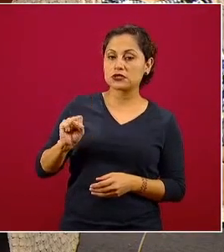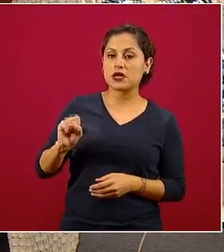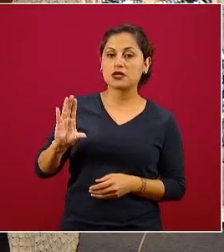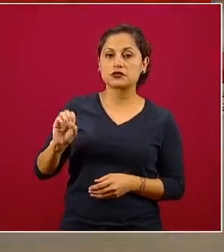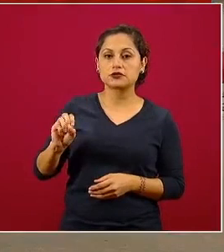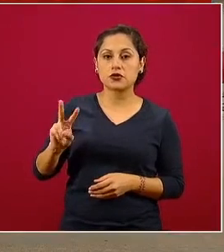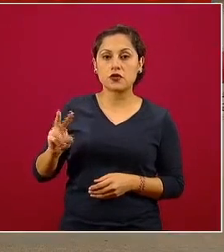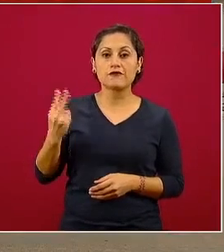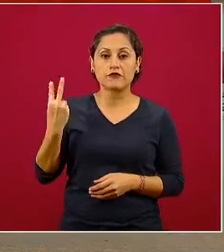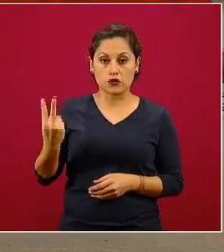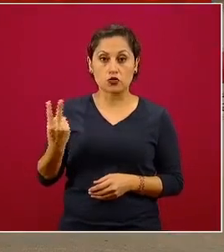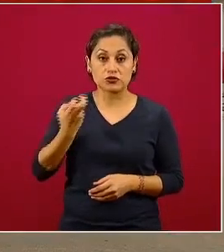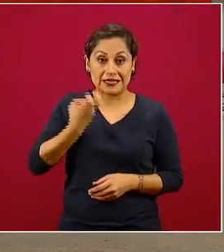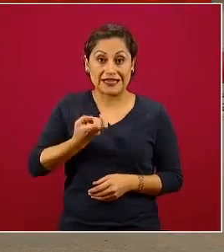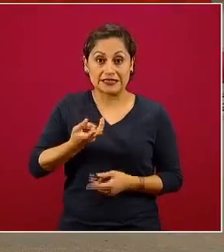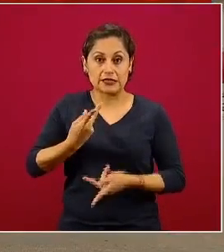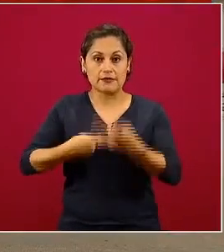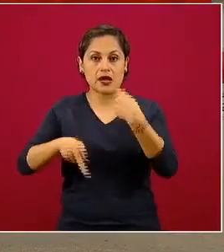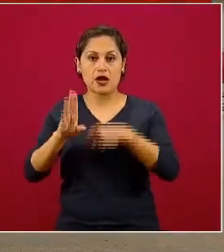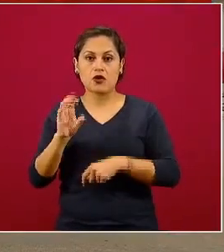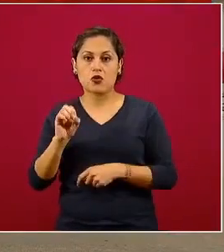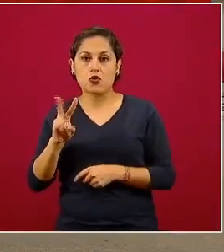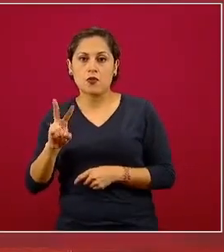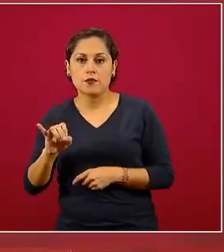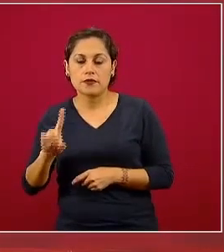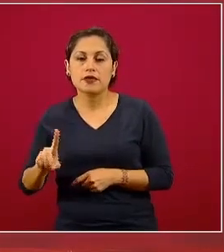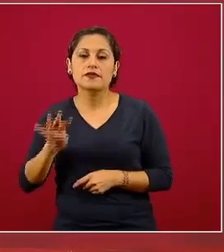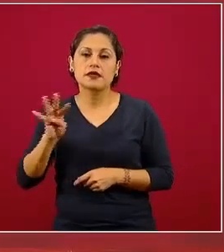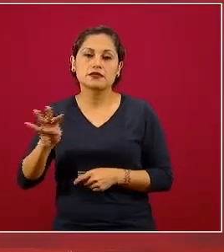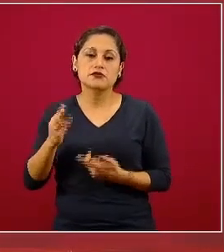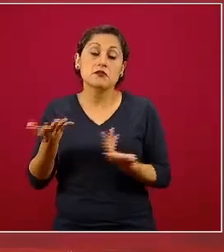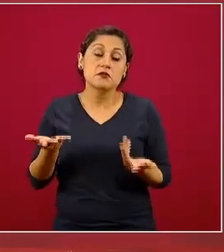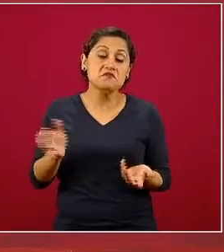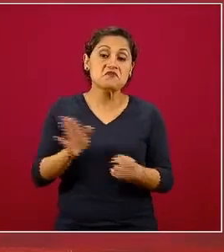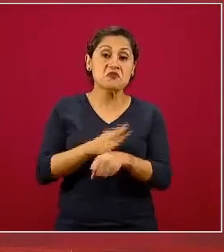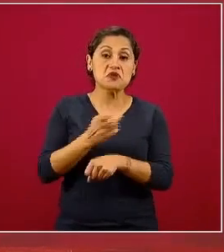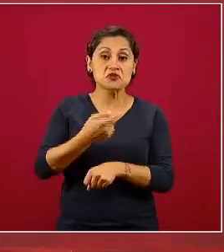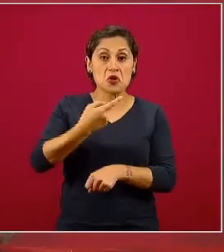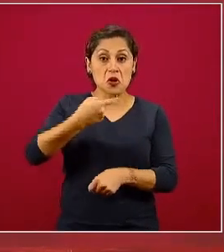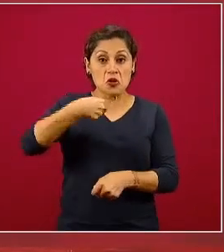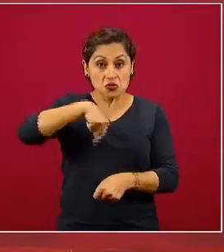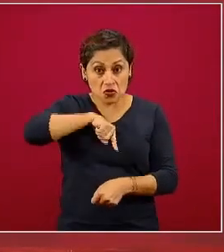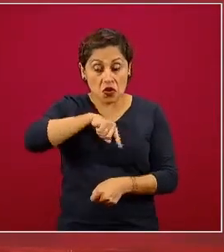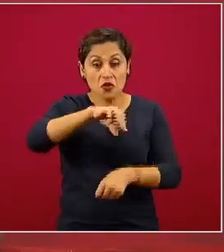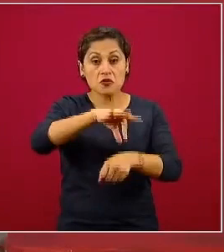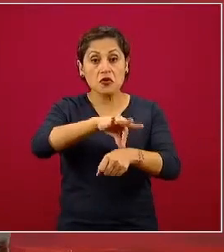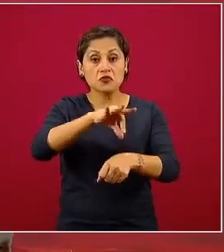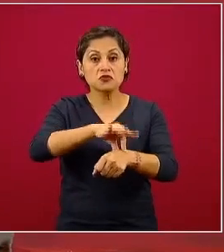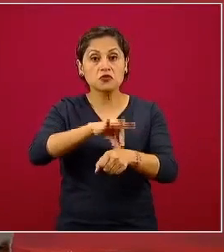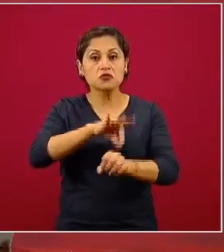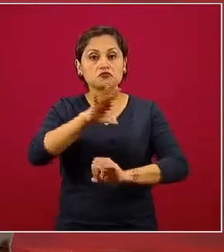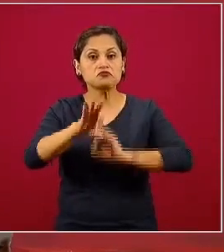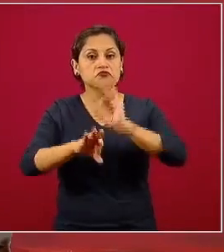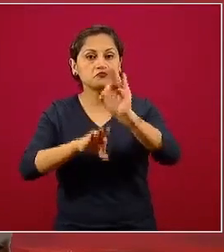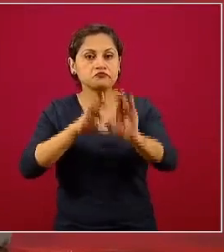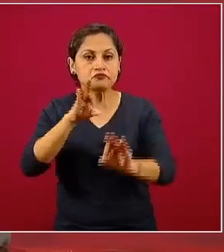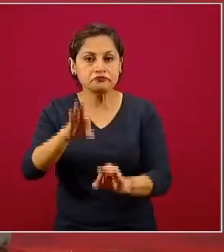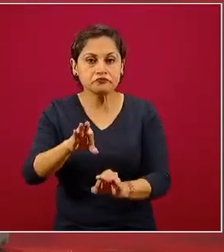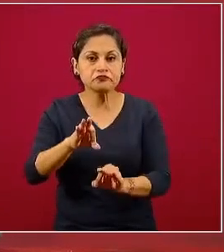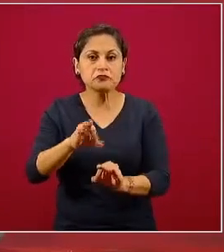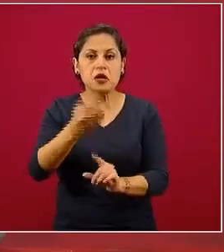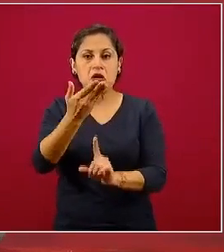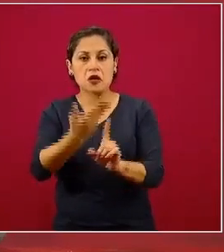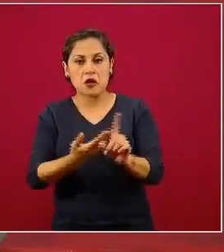Entonces, hay dos modalidades de manejo médico como le llamamos a los cuidados que debe recibir una persona.